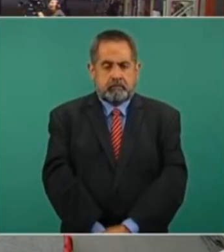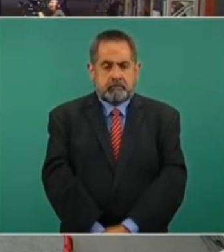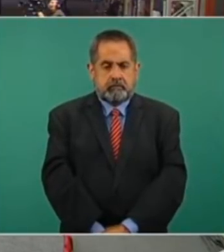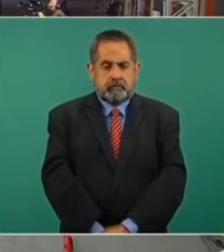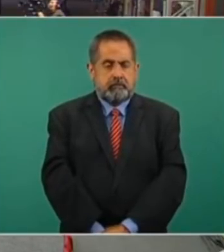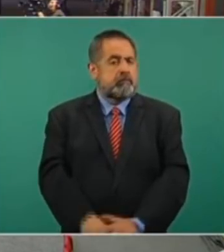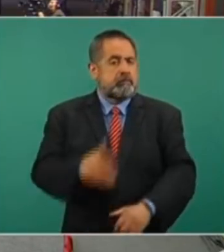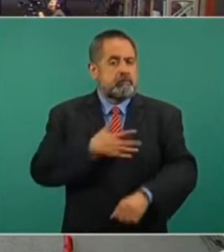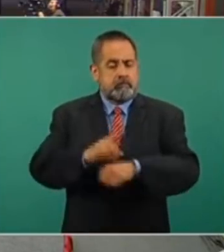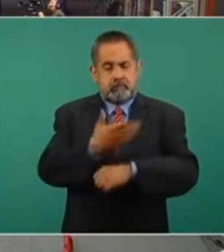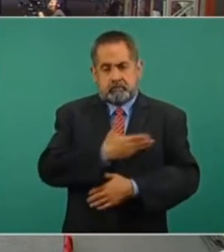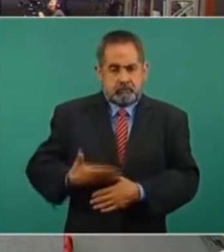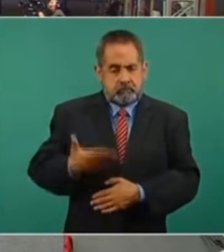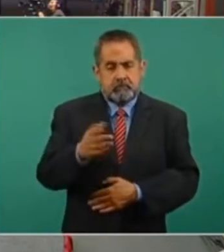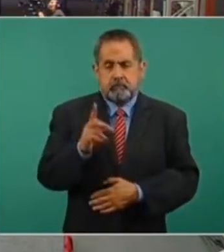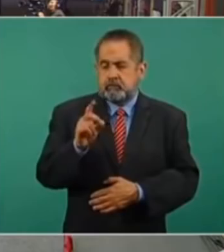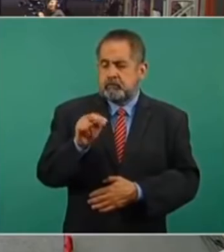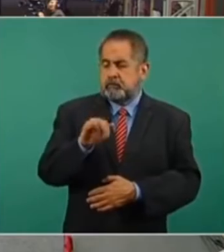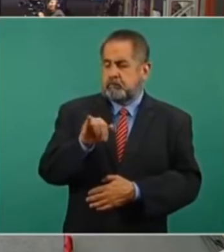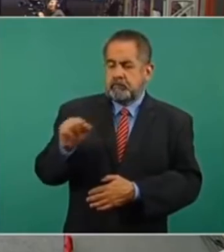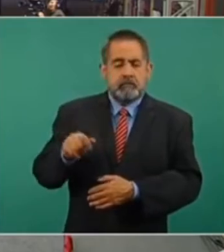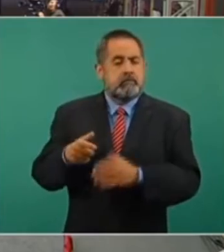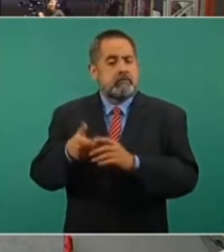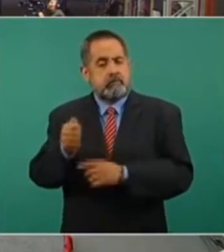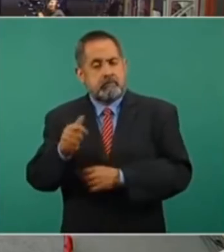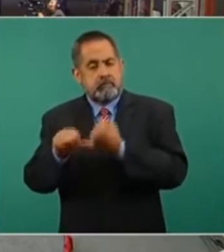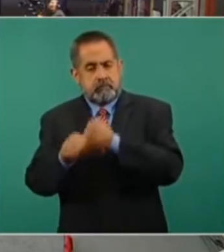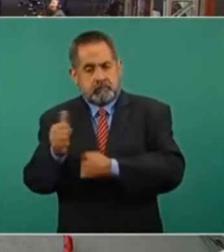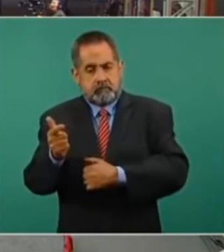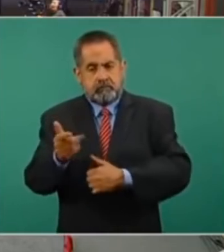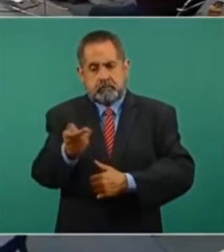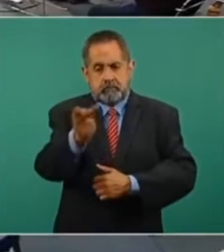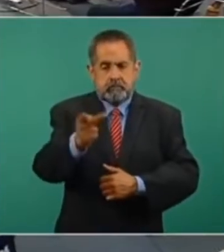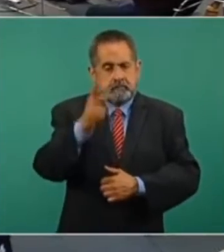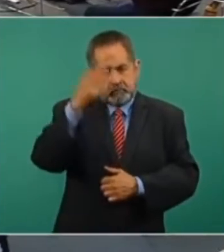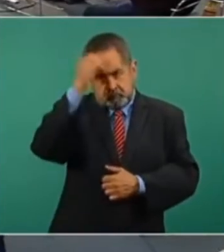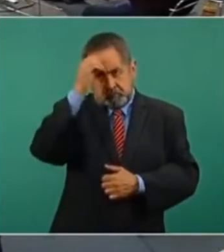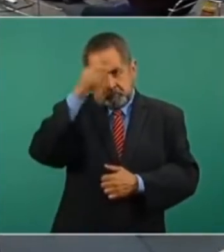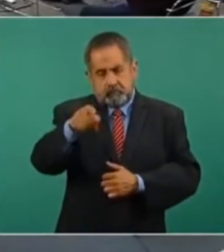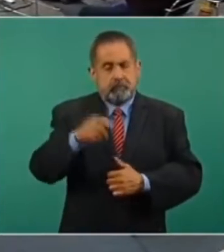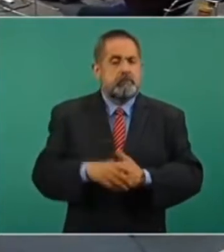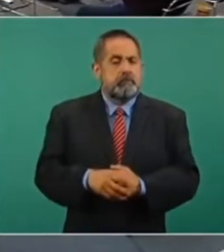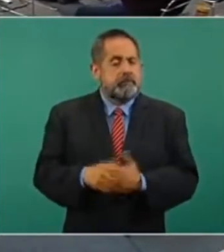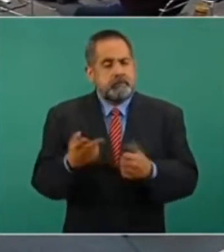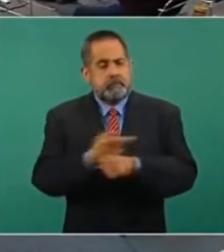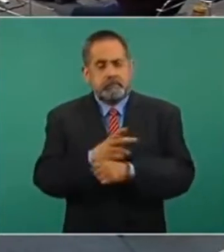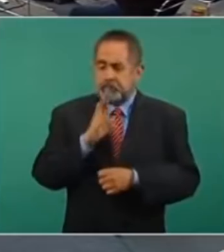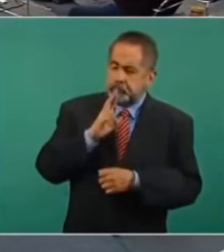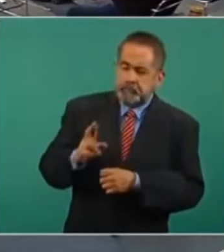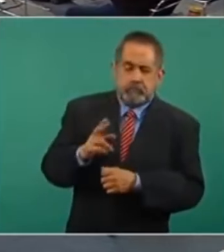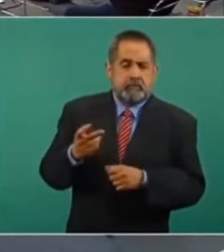Buenos días, presidente. Denise Mendoza de Canal 11. Puedes preguntarle de su opinión sobre la respuesta que